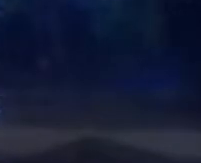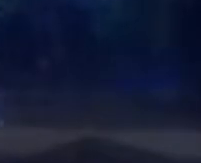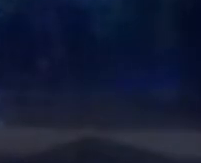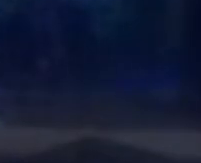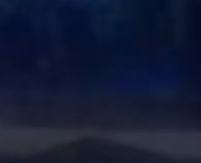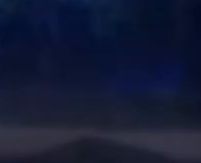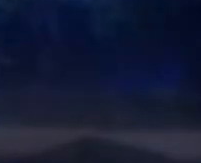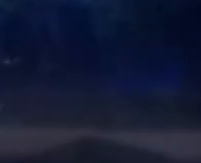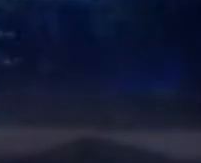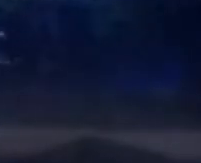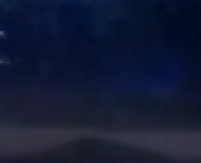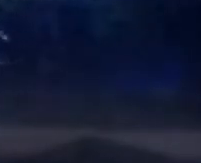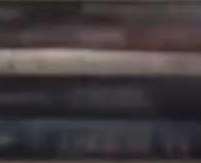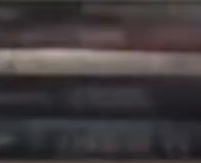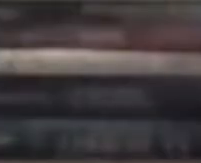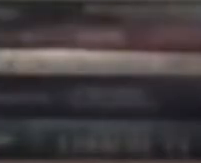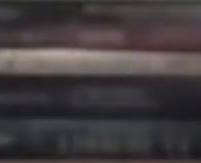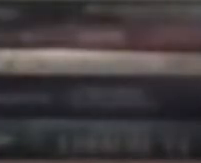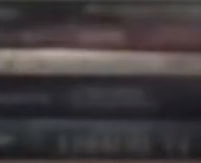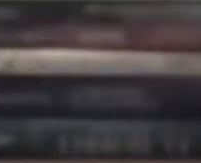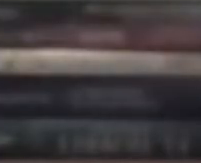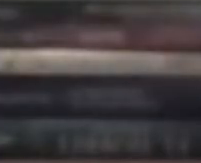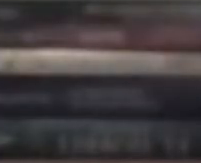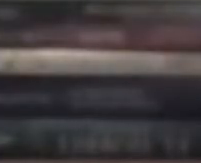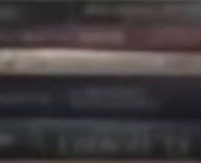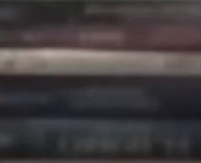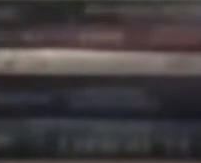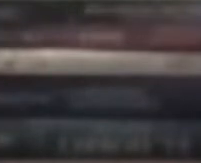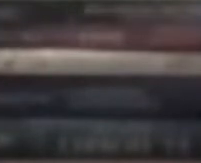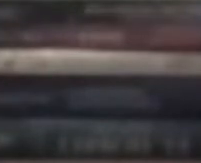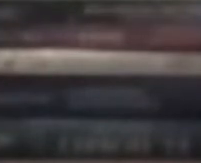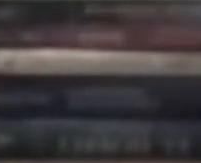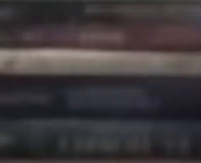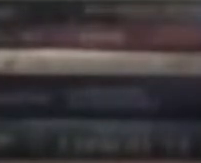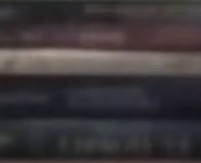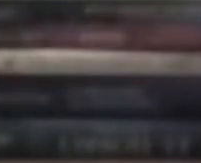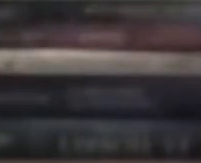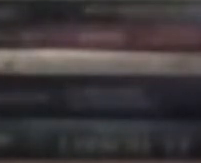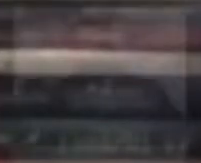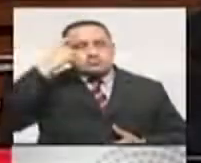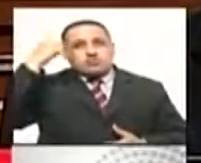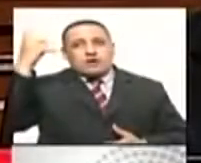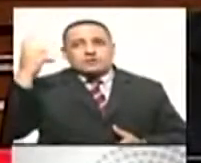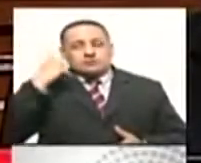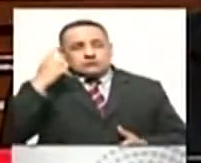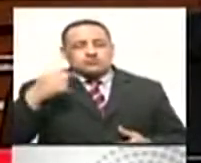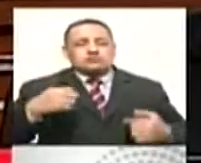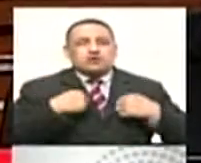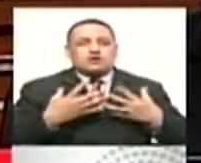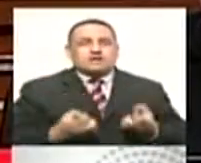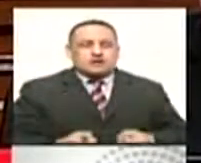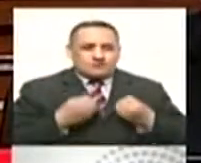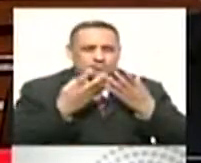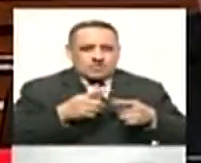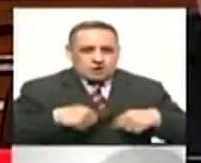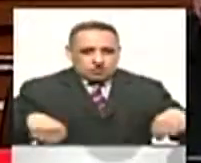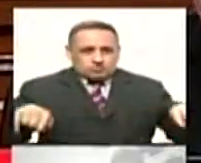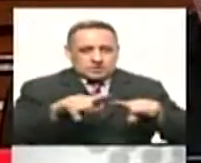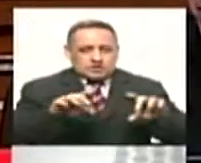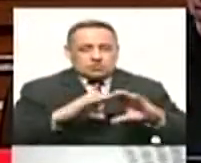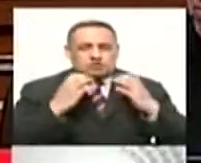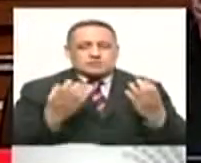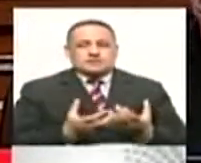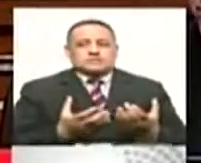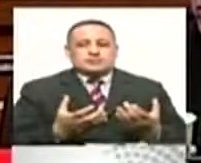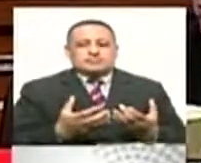Muchas gracias, Fernando. Muy buenas noches. Buenas noches. A ver, te comento, mira, la primera etapa de propuestas